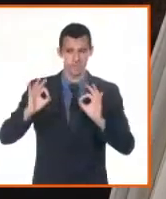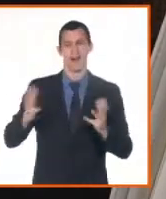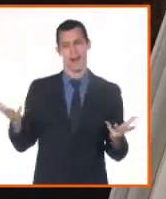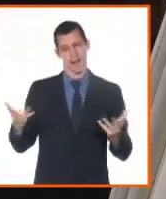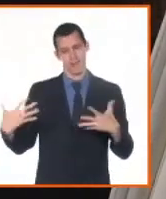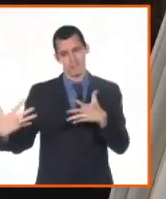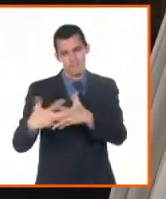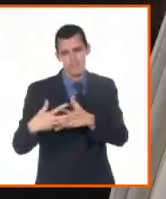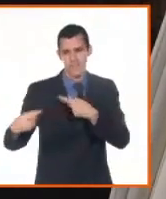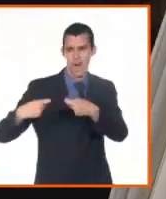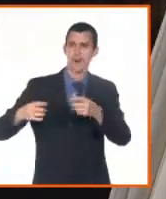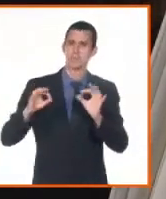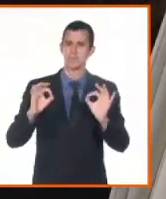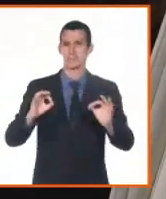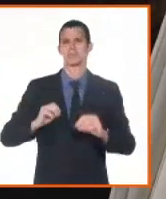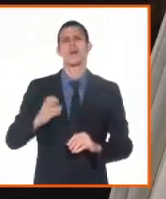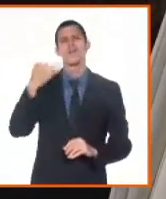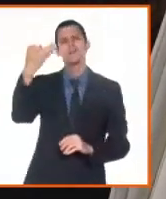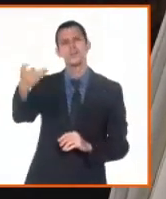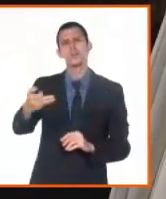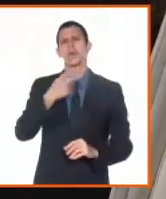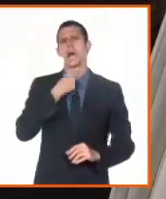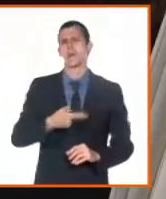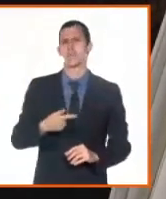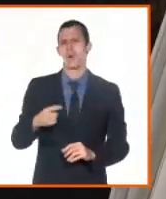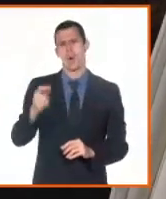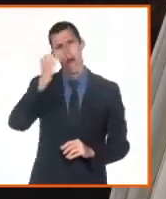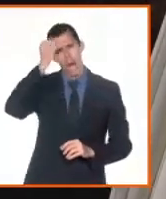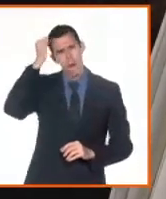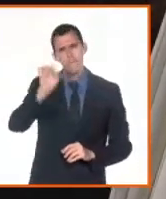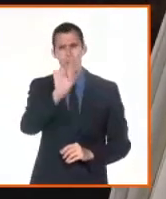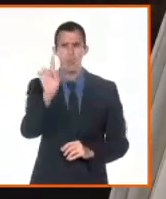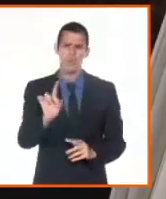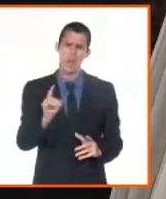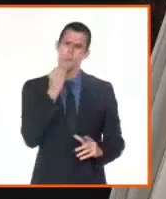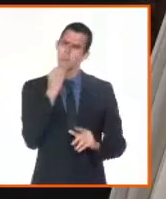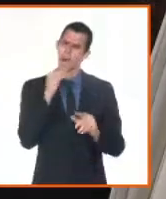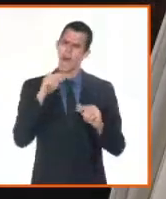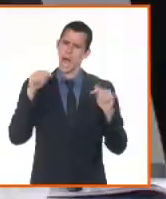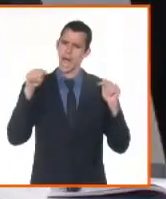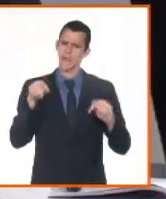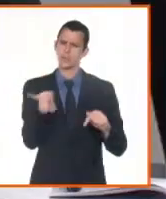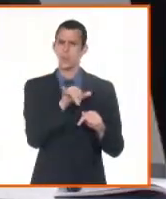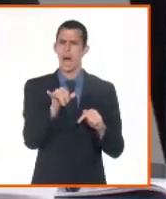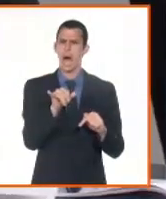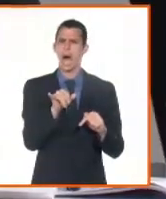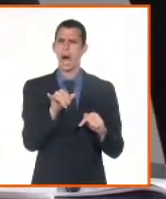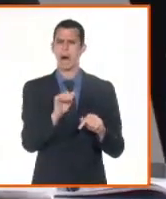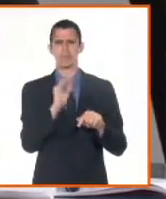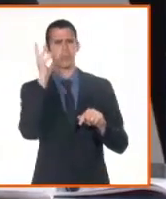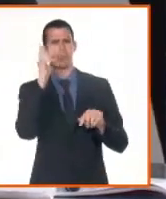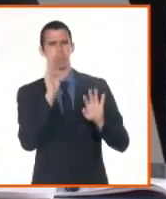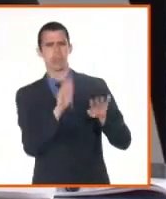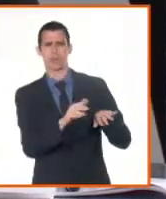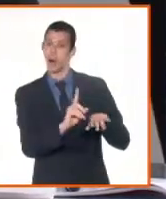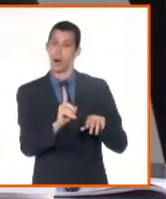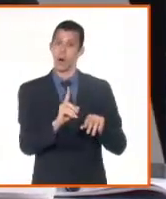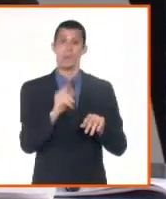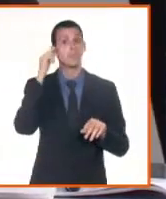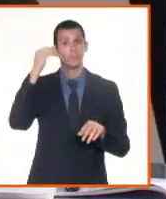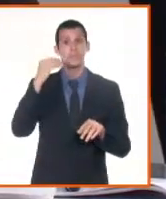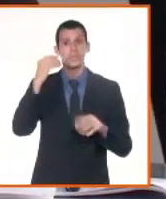estatales. ¿Hay perspectivas también de desarrollo y fortalecimiento de ese propio registro mercantil? Una importante pregunta,